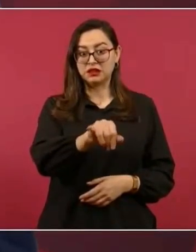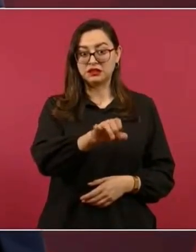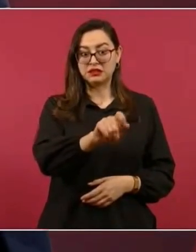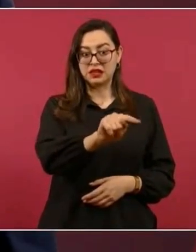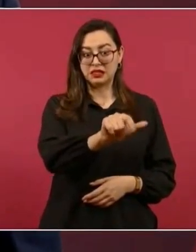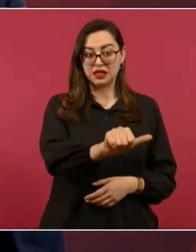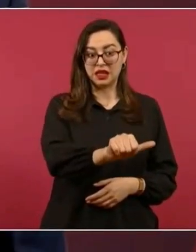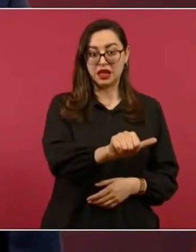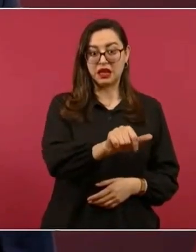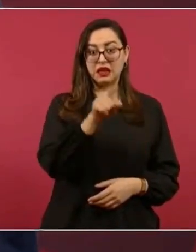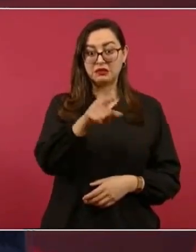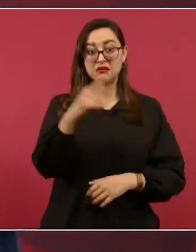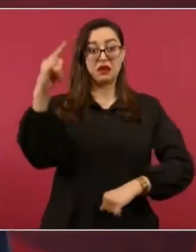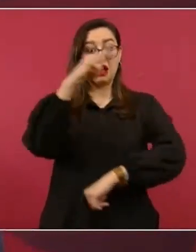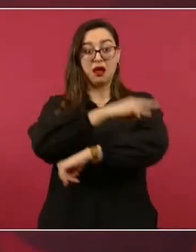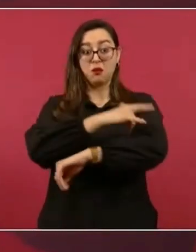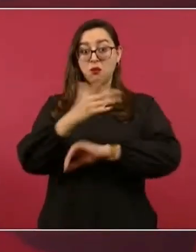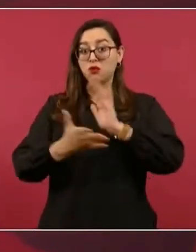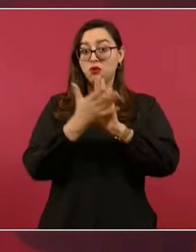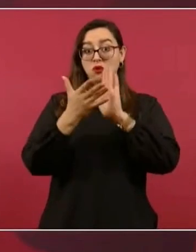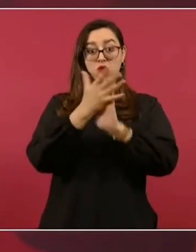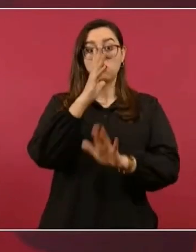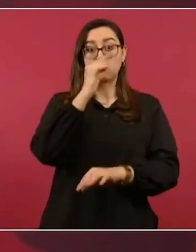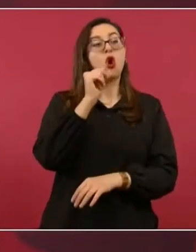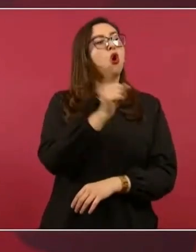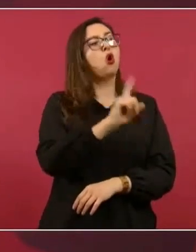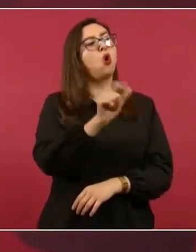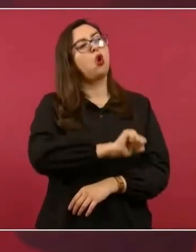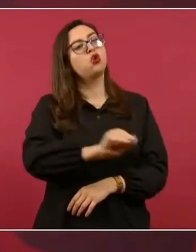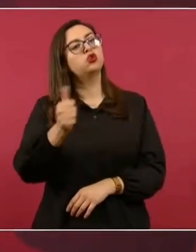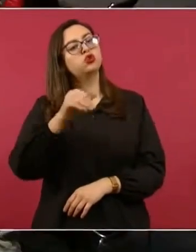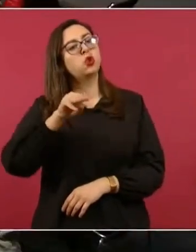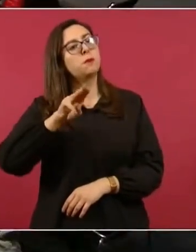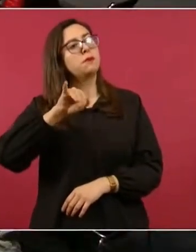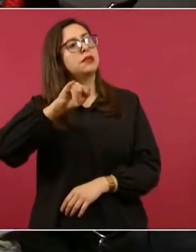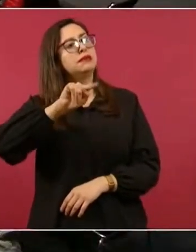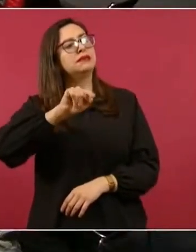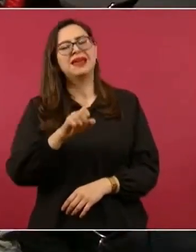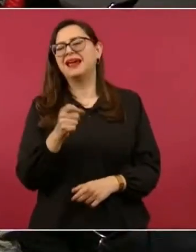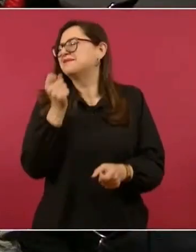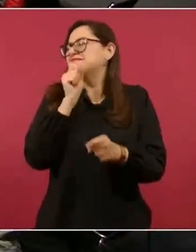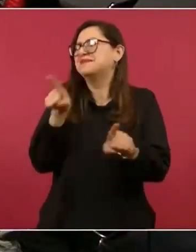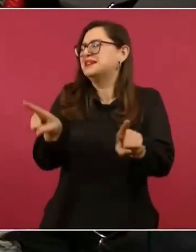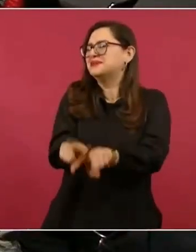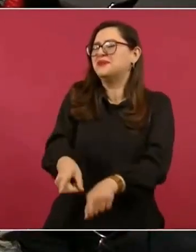la misma cosa. No son parecidos. Pero no les tengo nada de confianza.